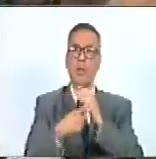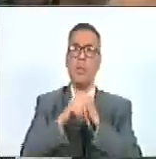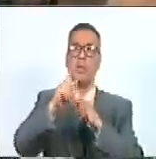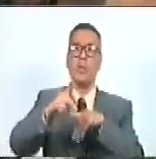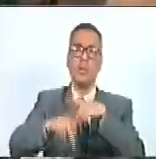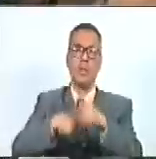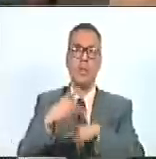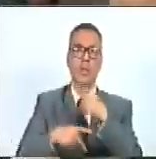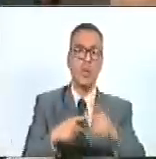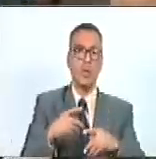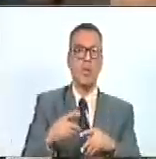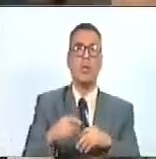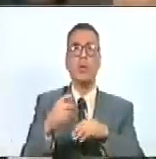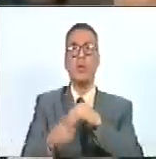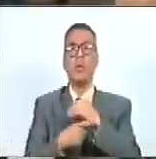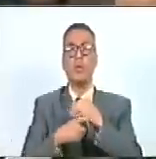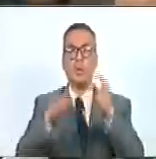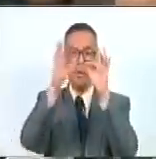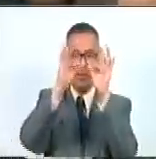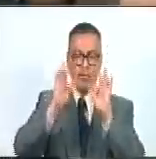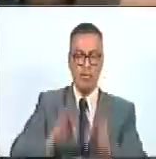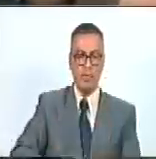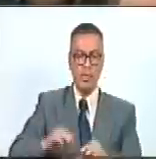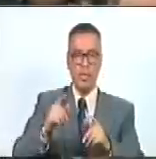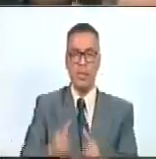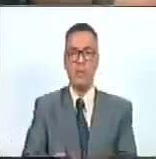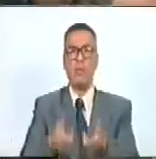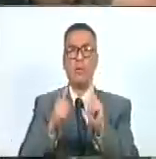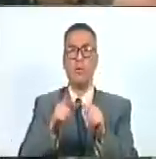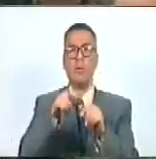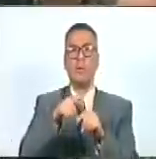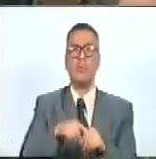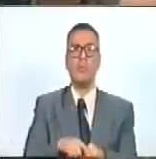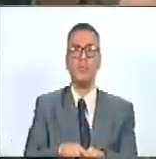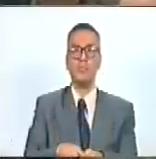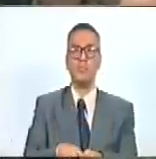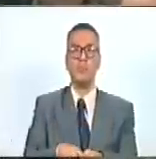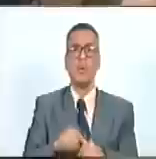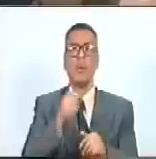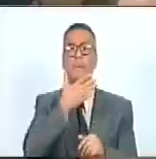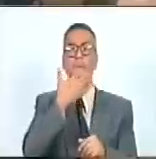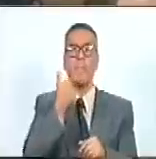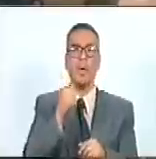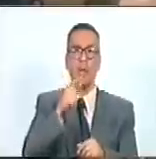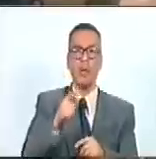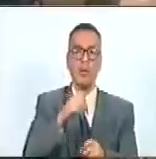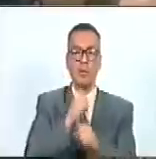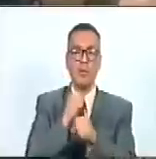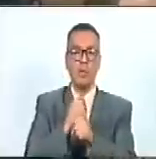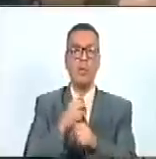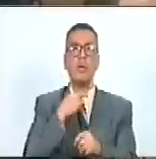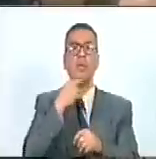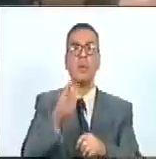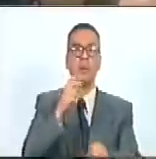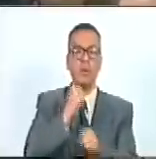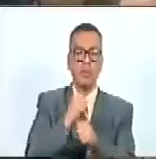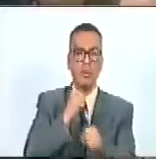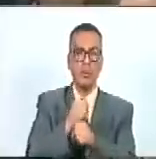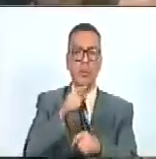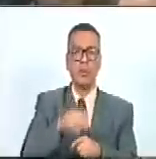el desarrollo de la técnica física, que permite un mejor desempeño de la voz en el trabajo,